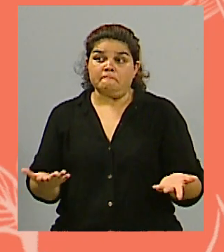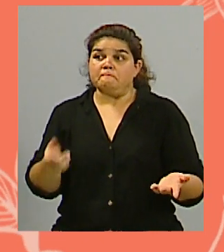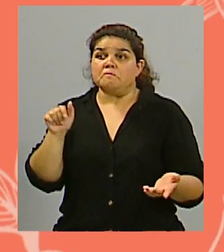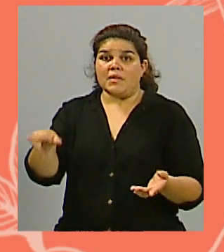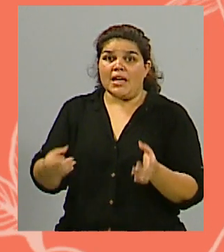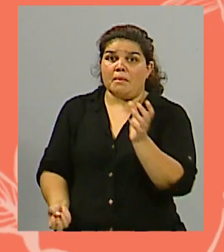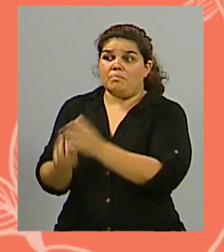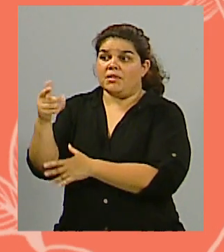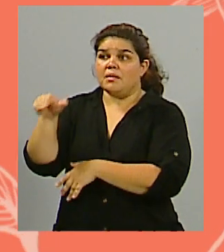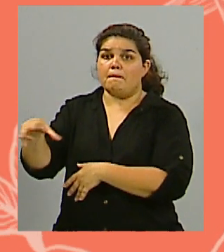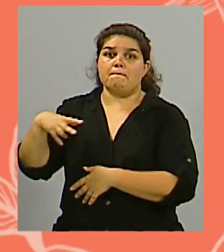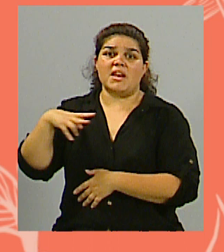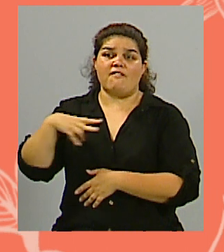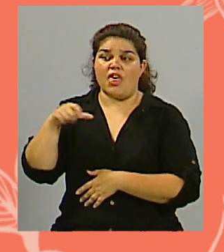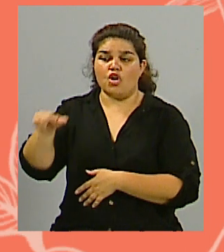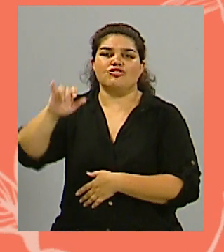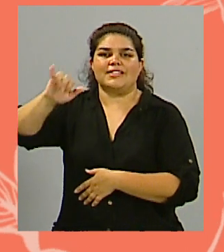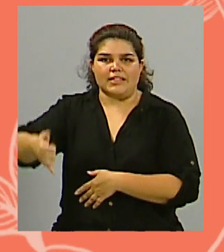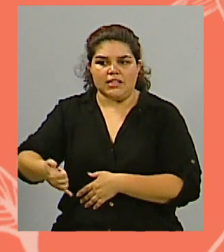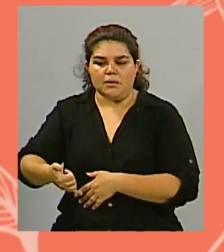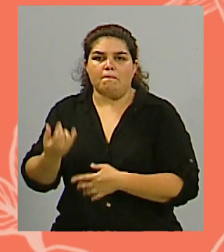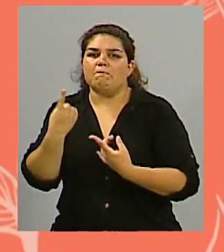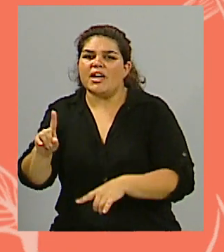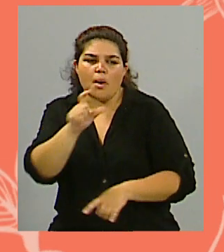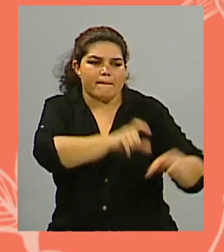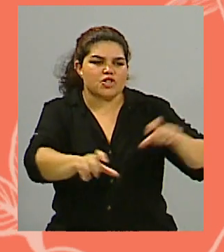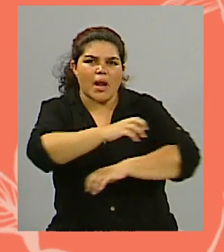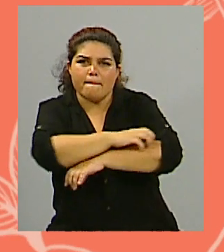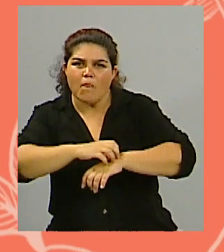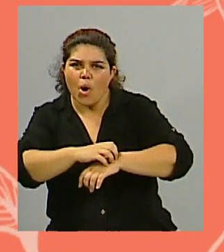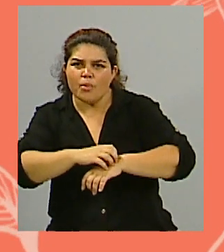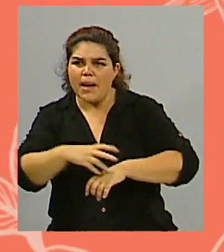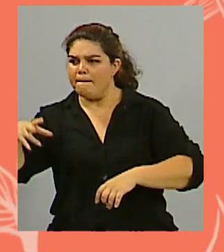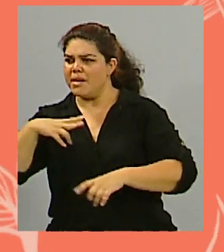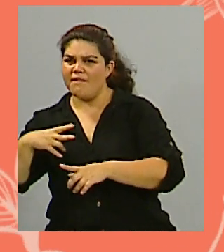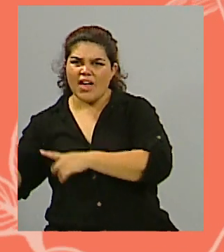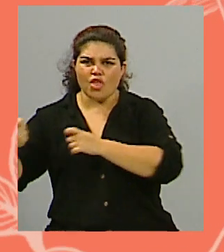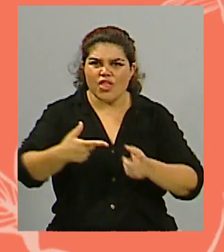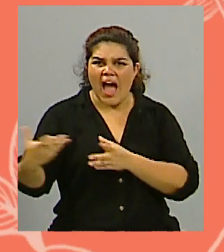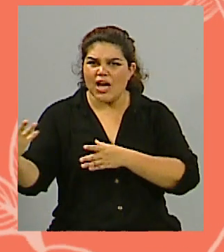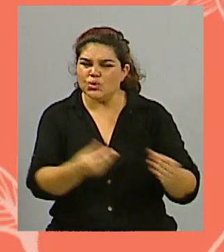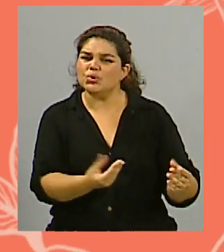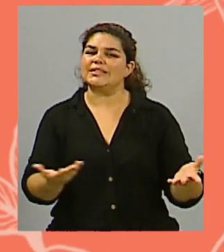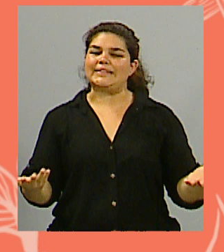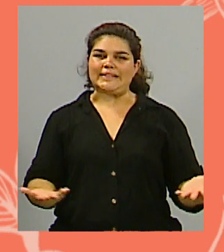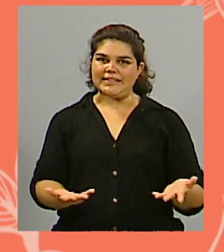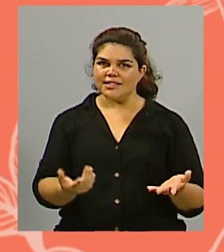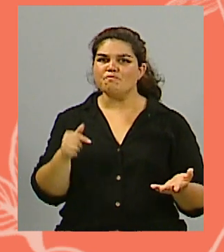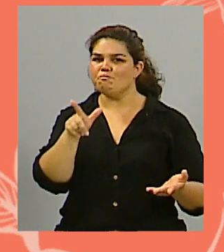Estado aparecía para... Como la opción, sí. Claro. Entonces, yo desde lo personal lo veo,